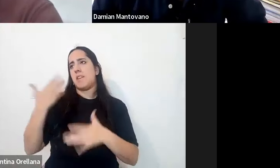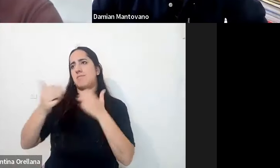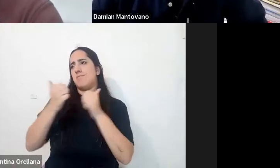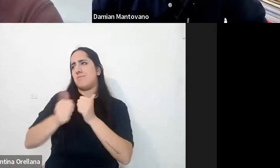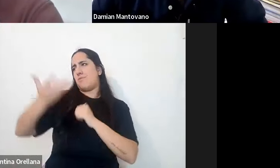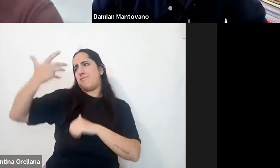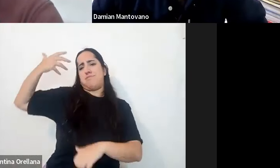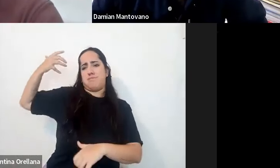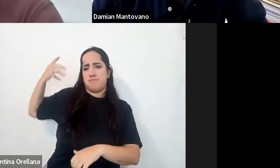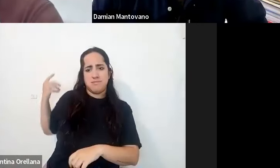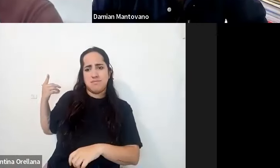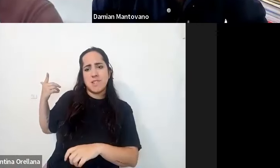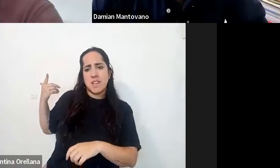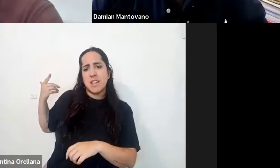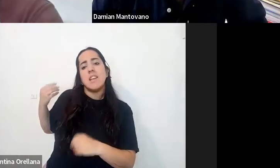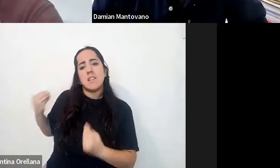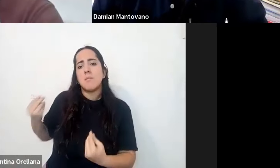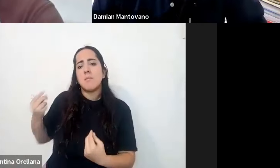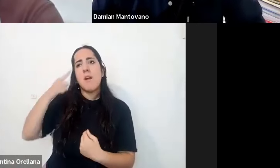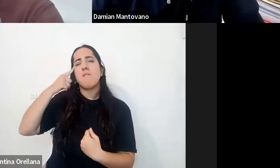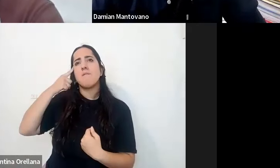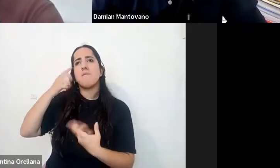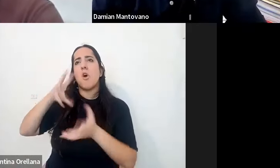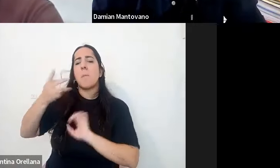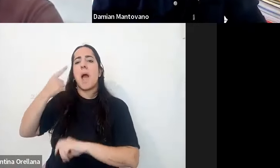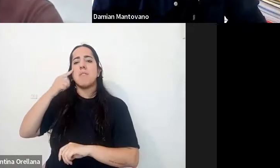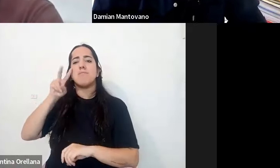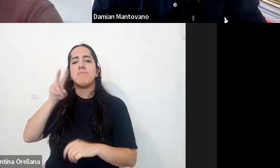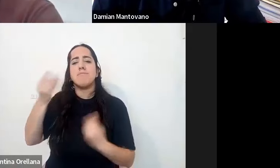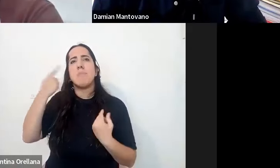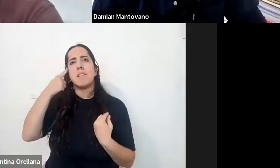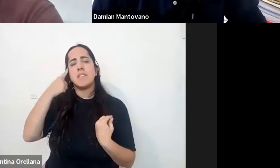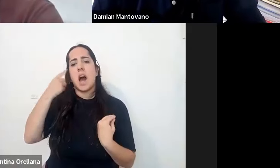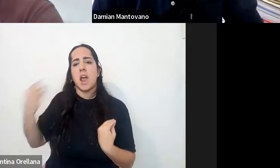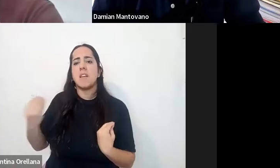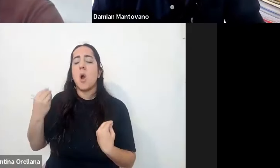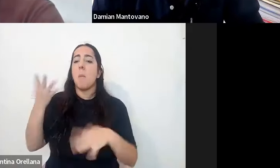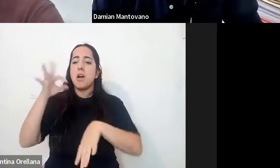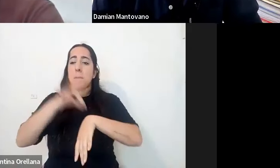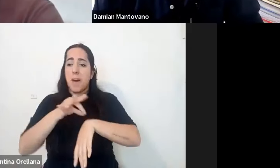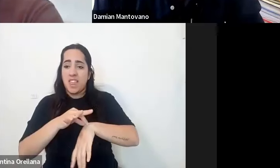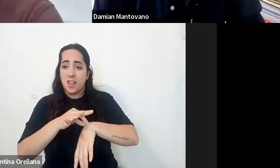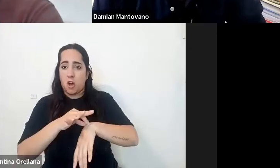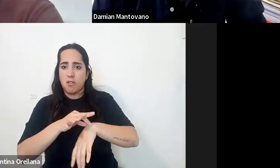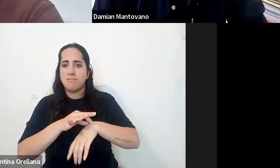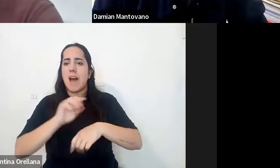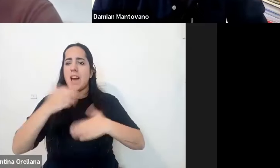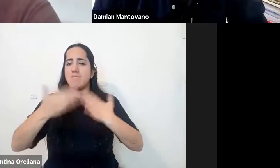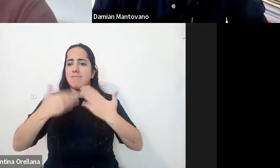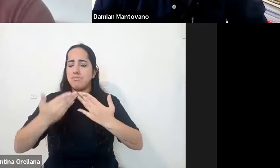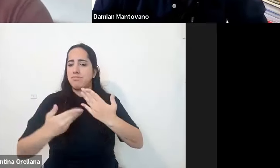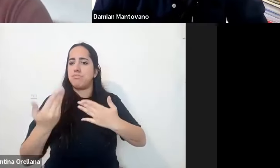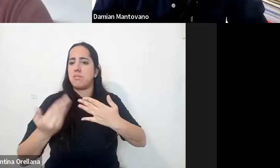desde sus orígenes por una mirada que pertenece mucho más a un paradigma médico rehabilitador que un paradigma social los